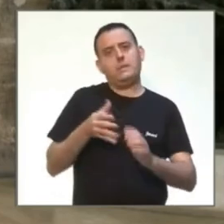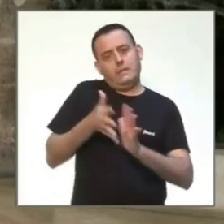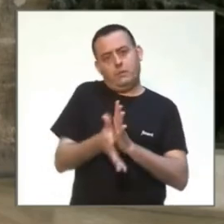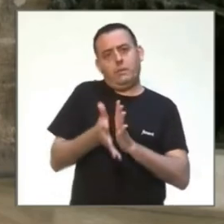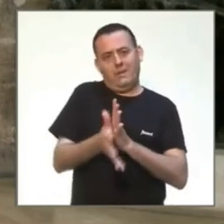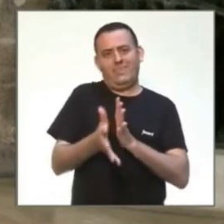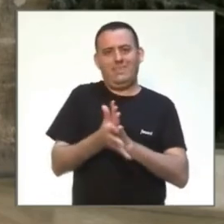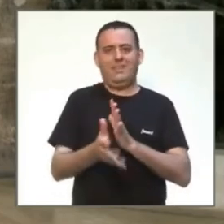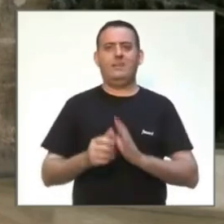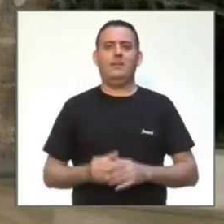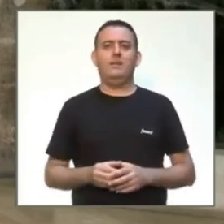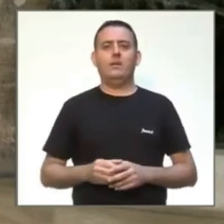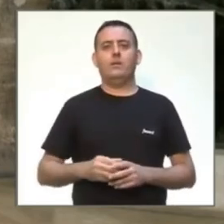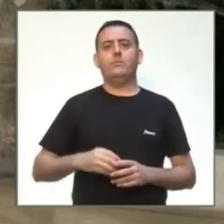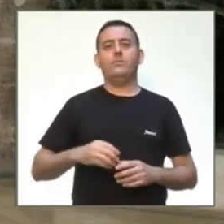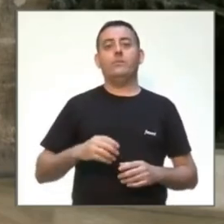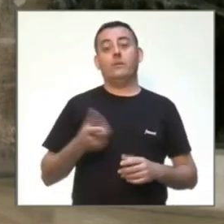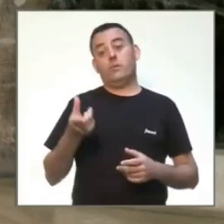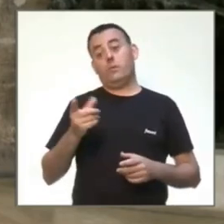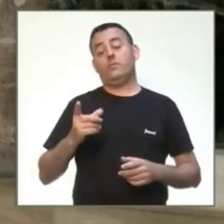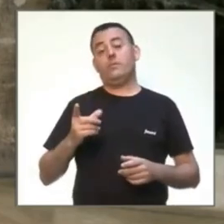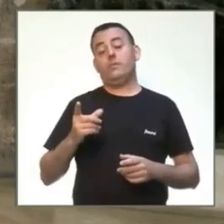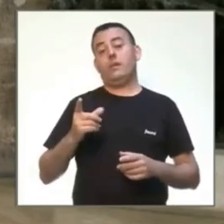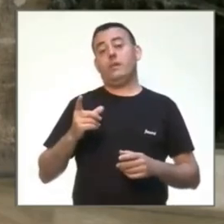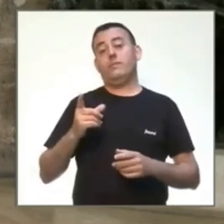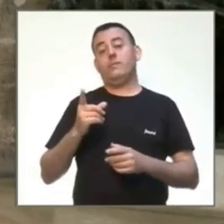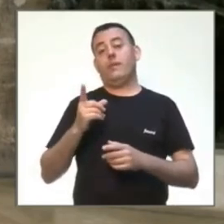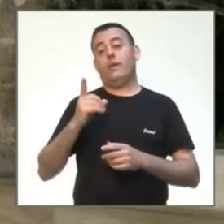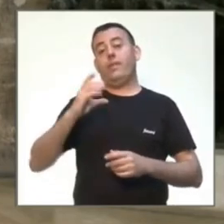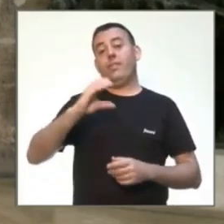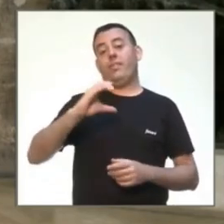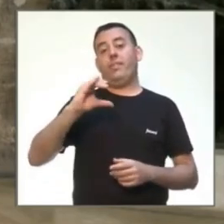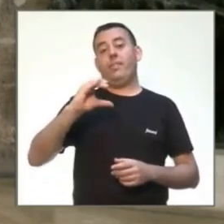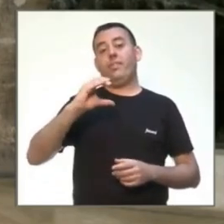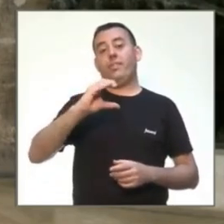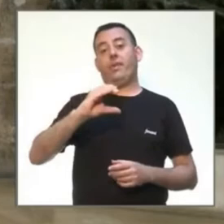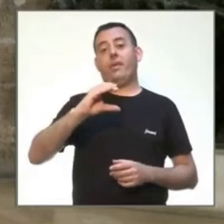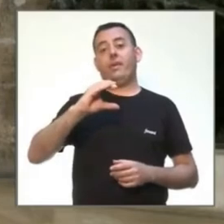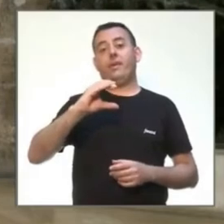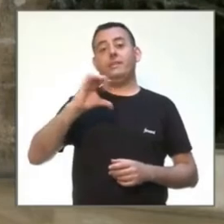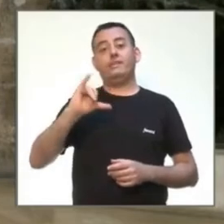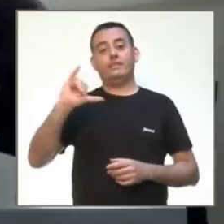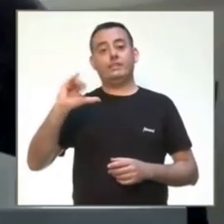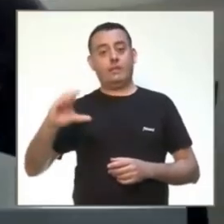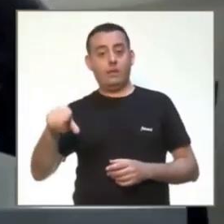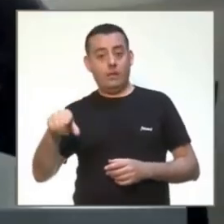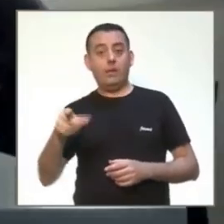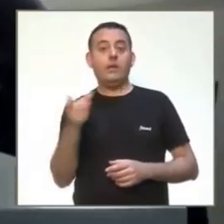aportación de CSIC y de la empresa trabajando conjuntamente. Es un ejemplo de colaboración extraordinario.